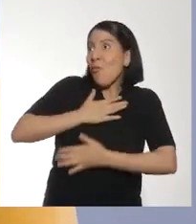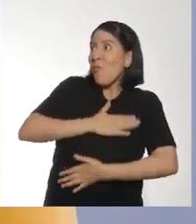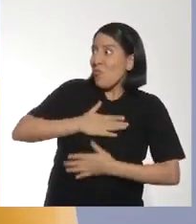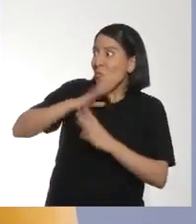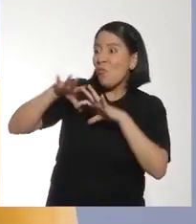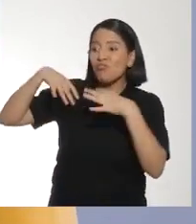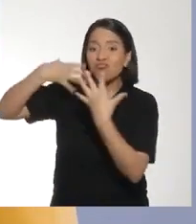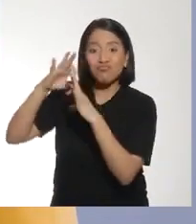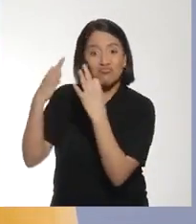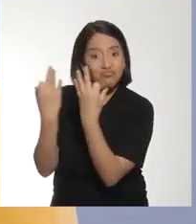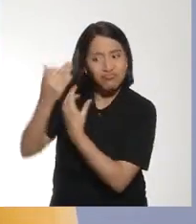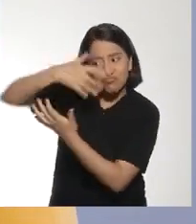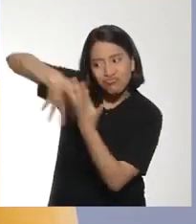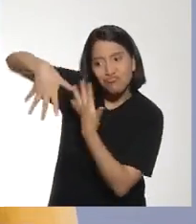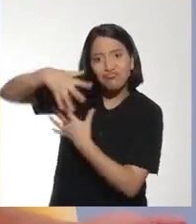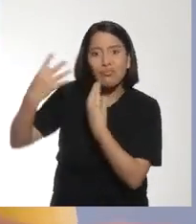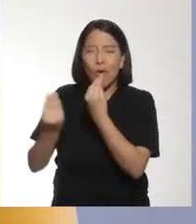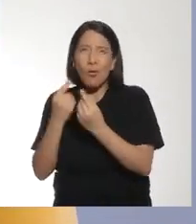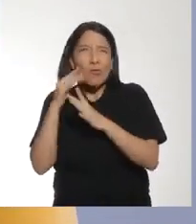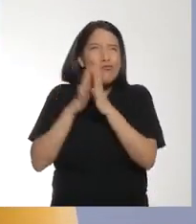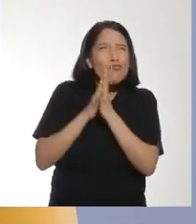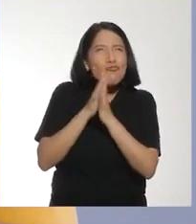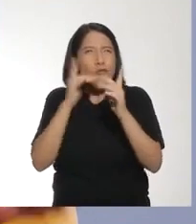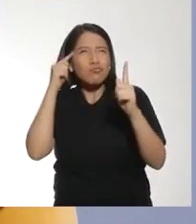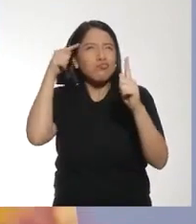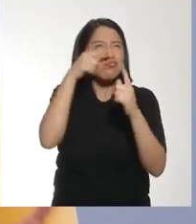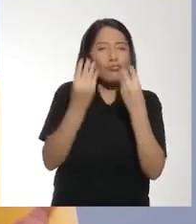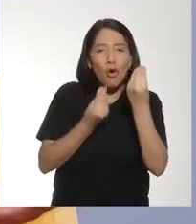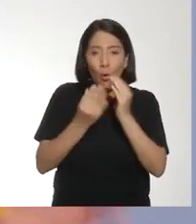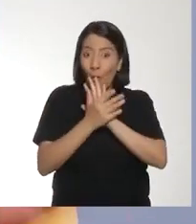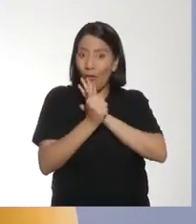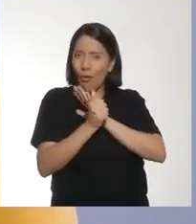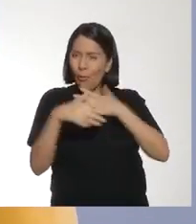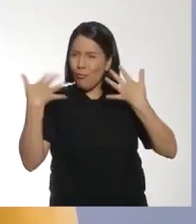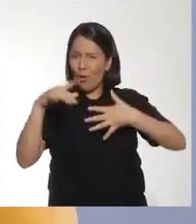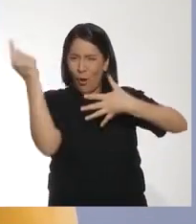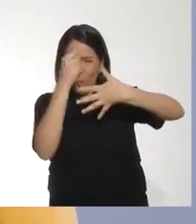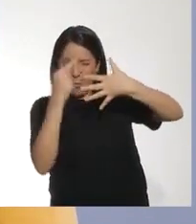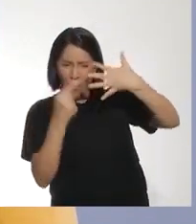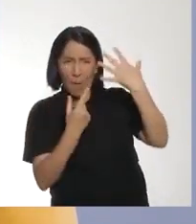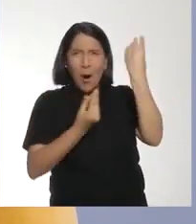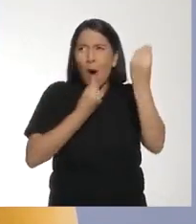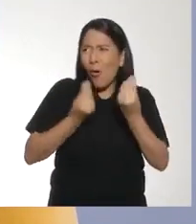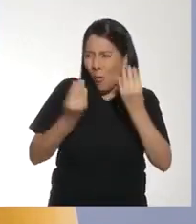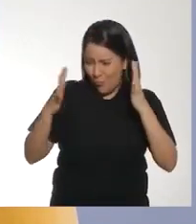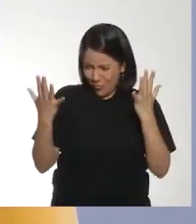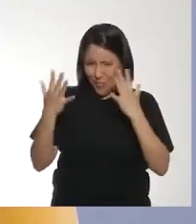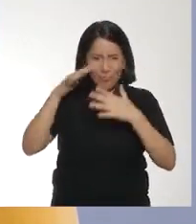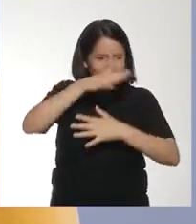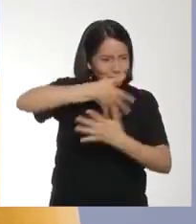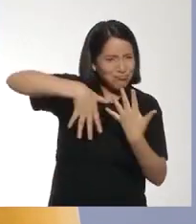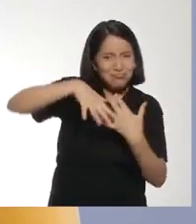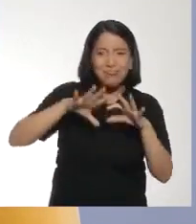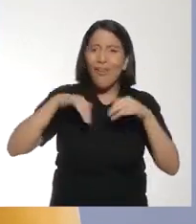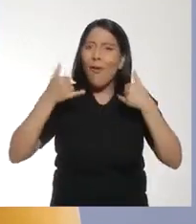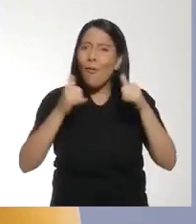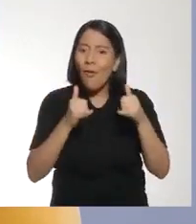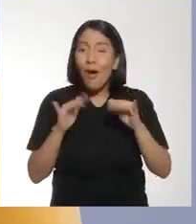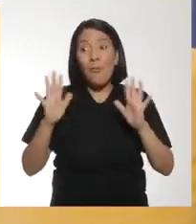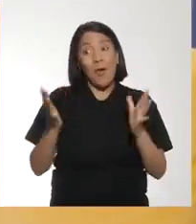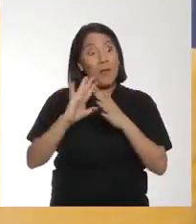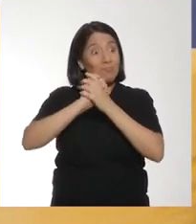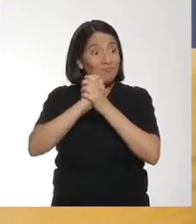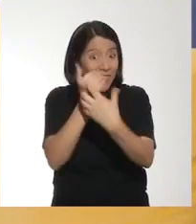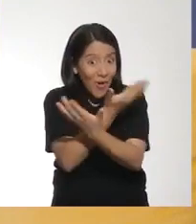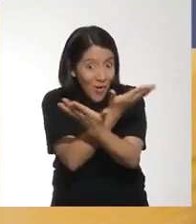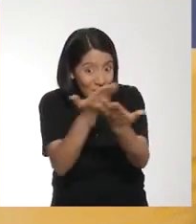saludables Nos divertimos en familia Nos exigimos Y ponemos a prueba Nuestras habilidades ¿Cuántas cosas increíbles Ocurren cuando realizamos Estos juegos?